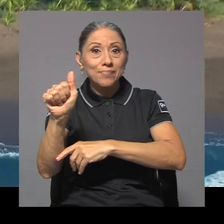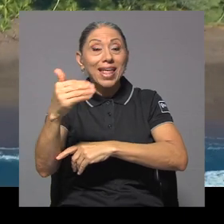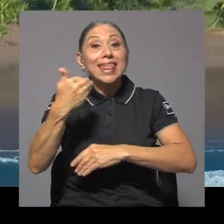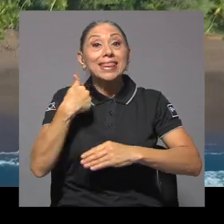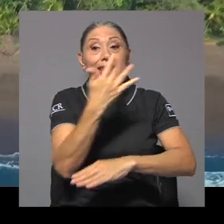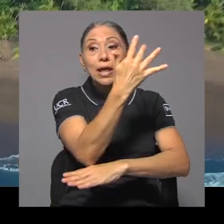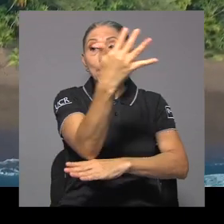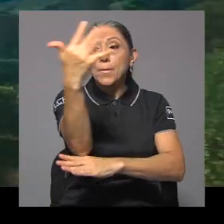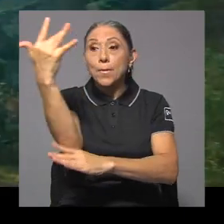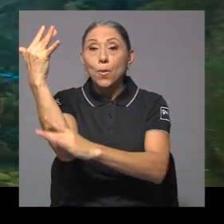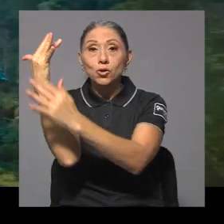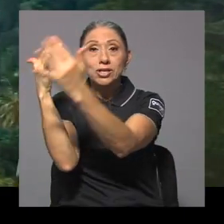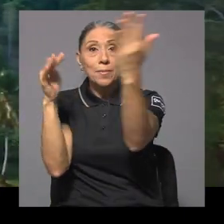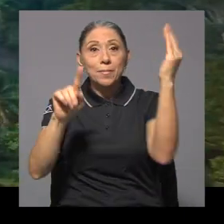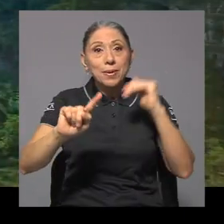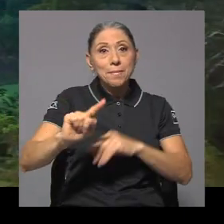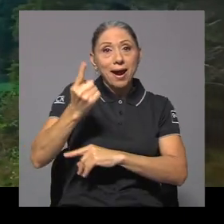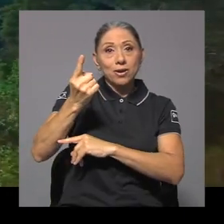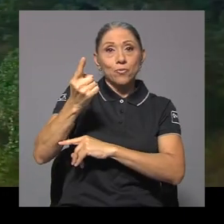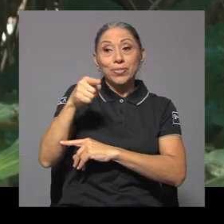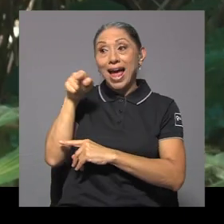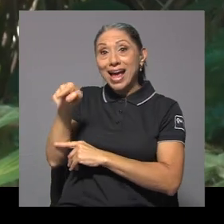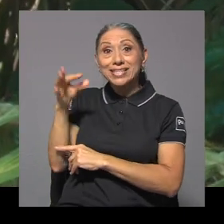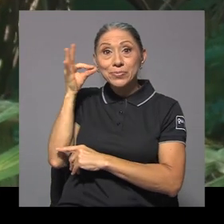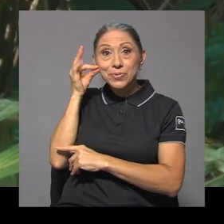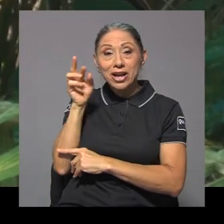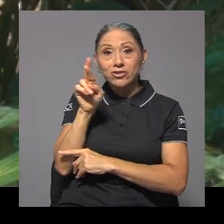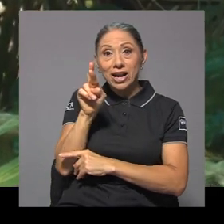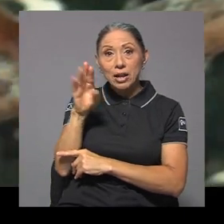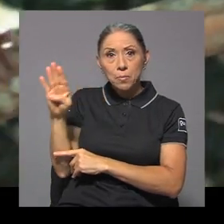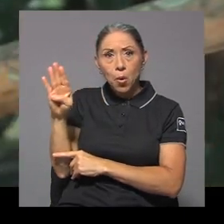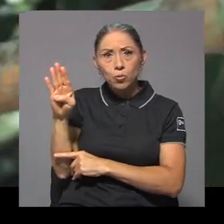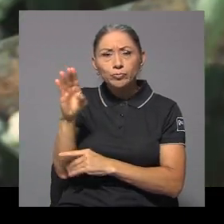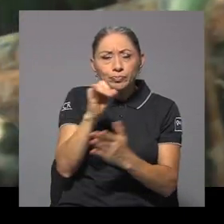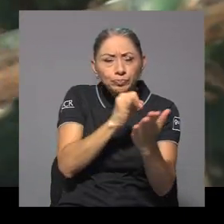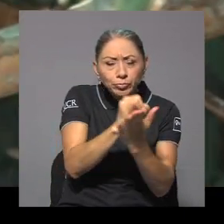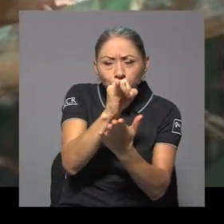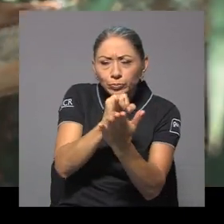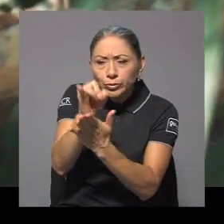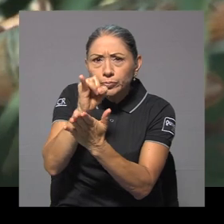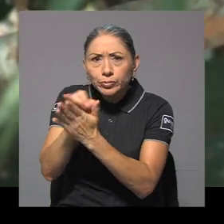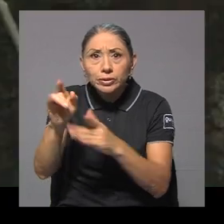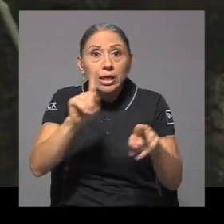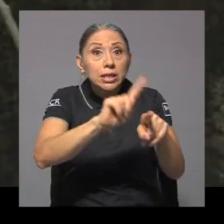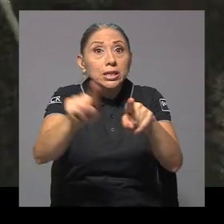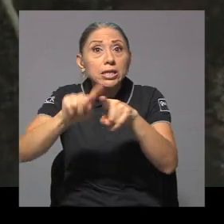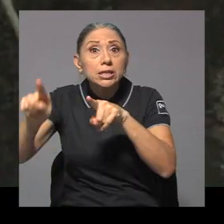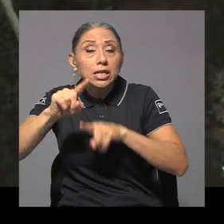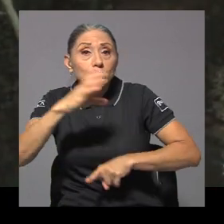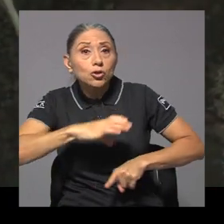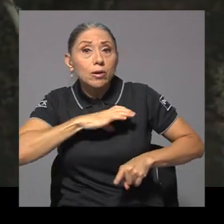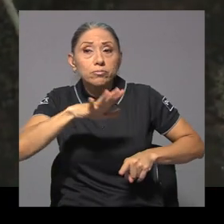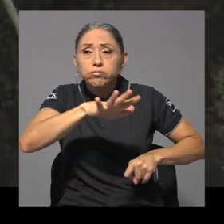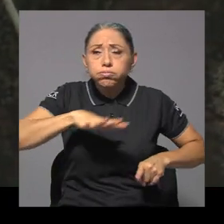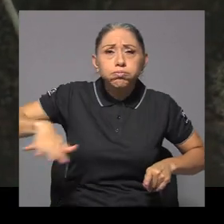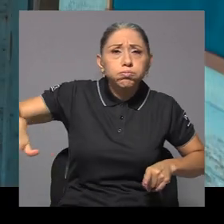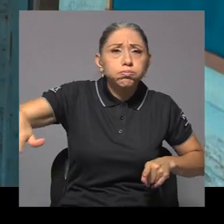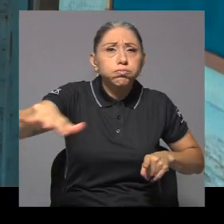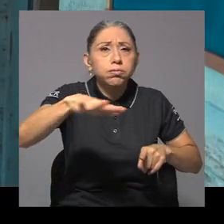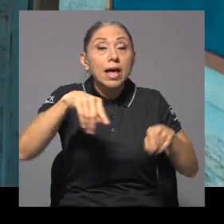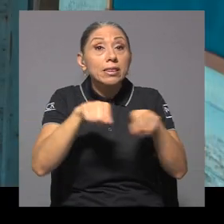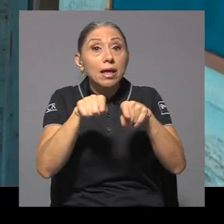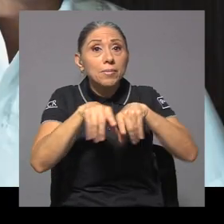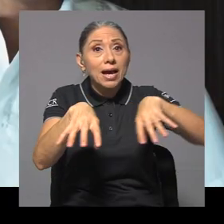Bosque Primario. Allí buscó Raquel Bohn determinar cómo distintos factores del paisaje, así como de las